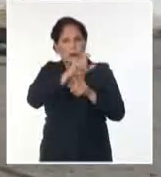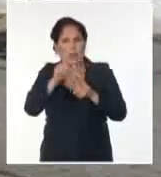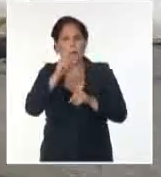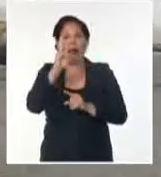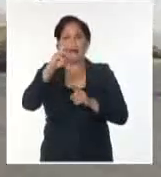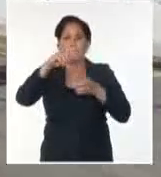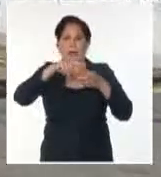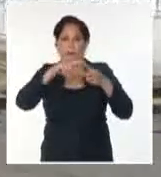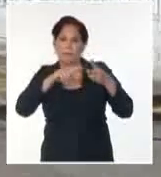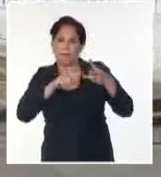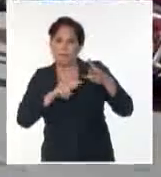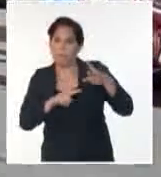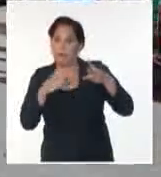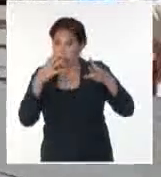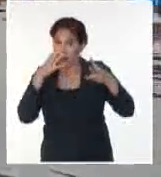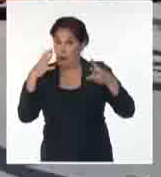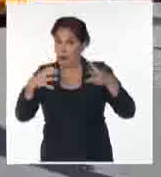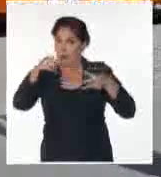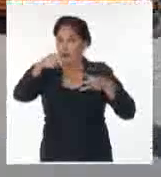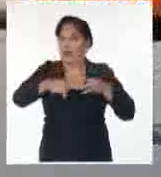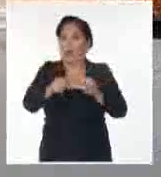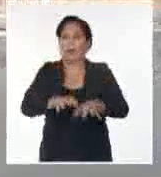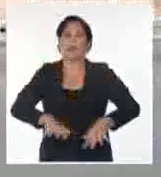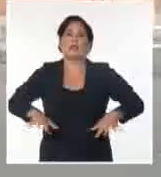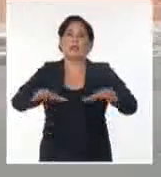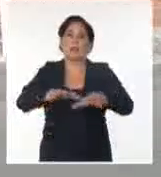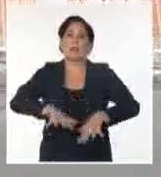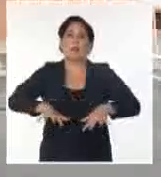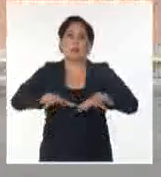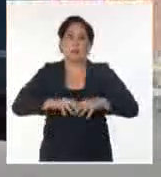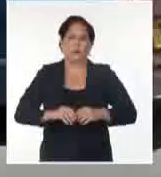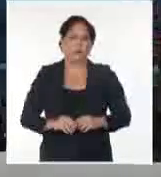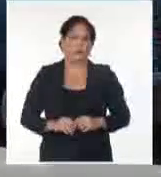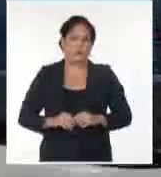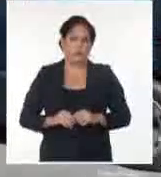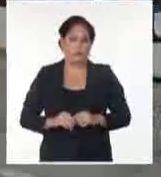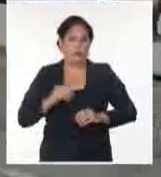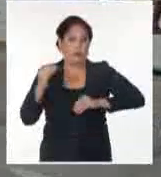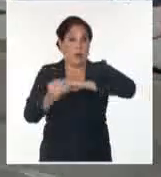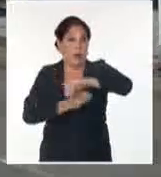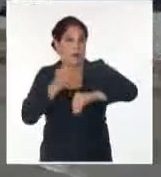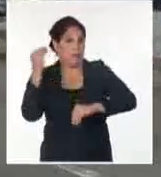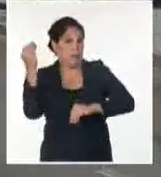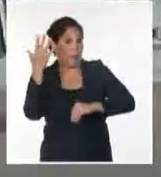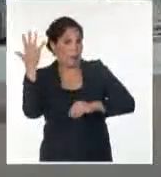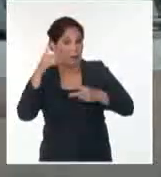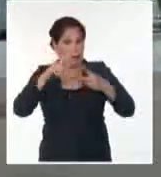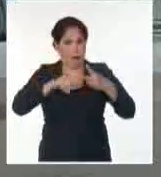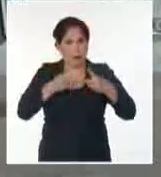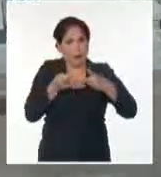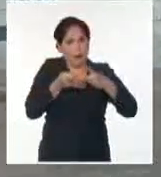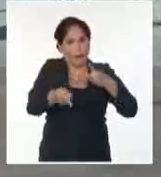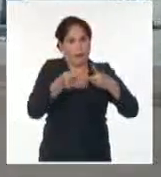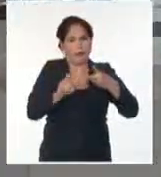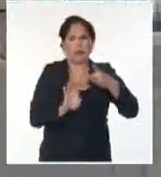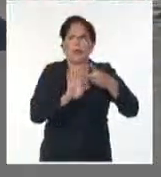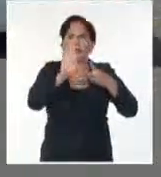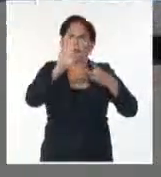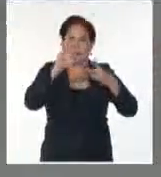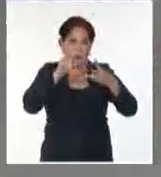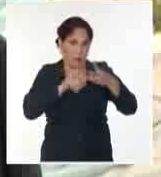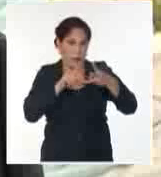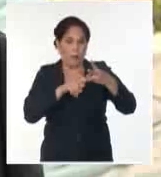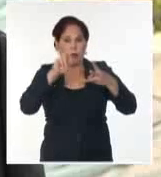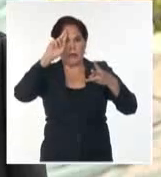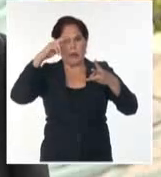cuestiones consideradas vitales en el actual contexto que viven estas naciones. El cambio climático, la financiación para el desarrollo y la